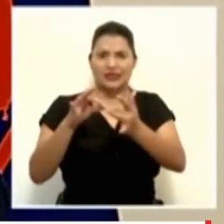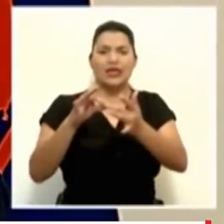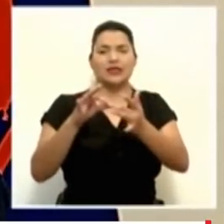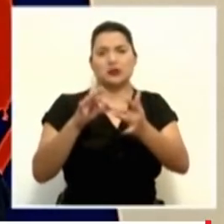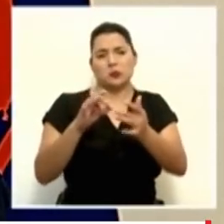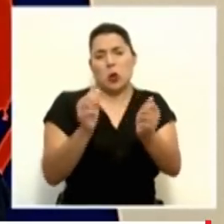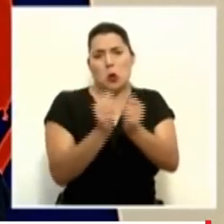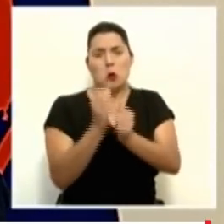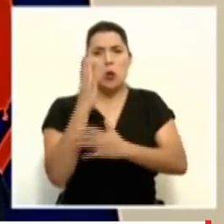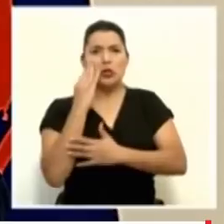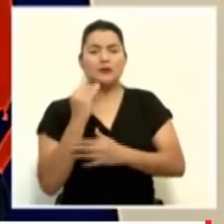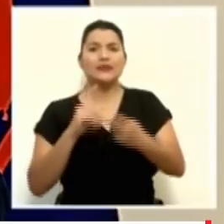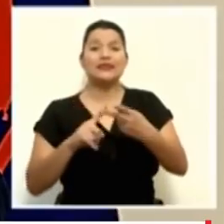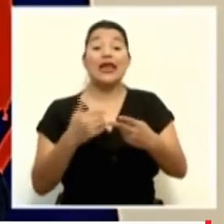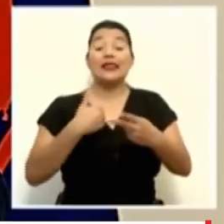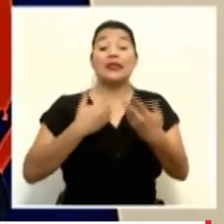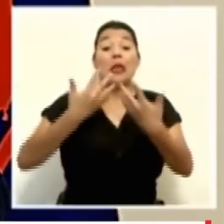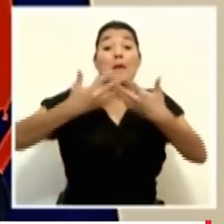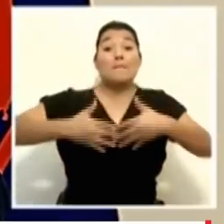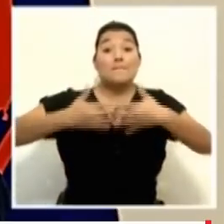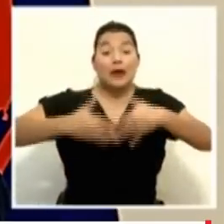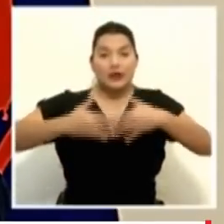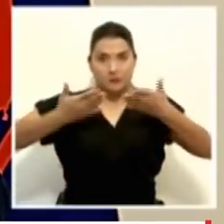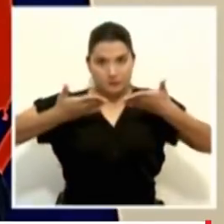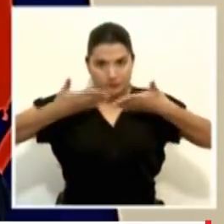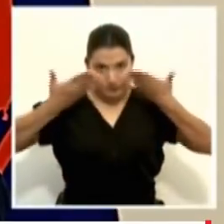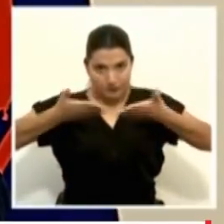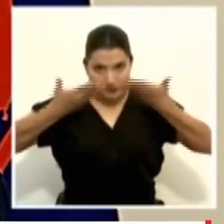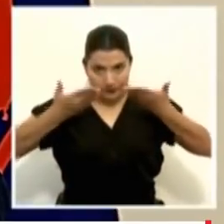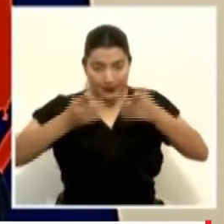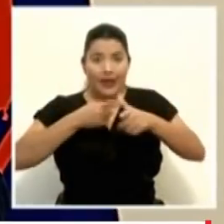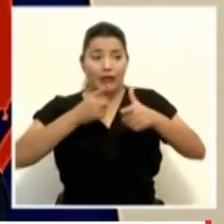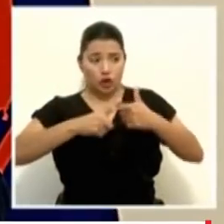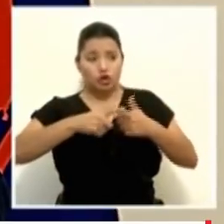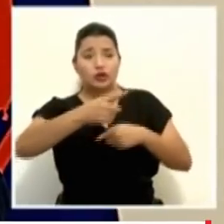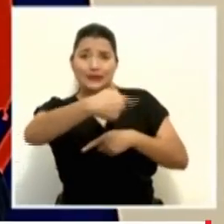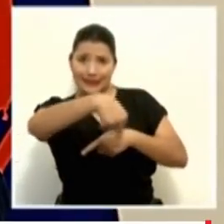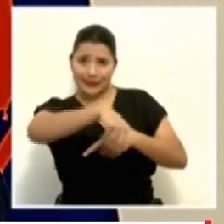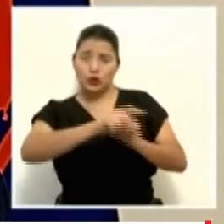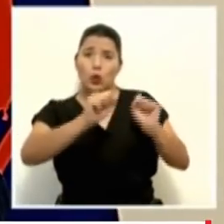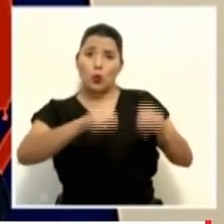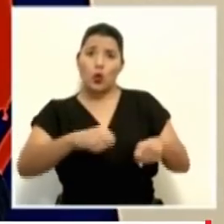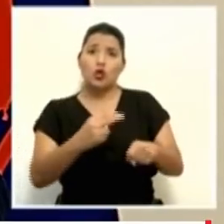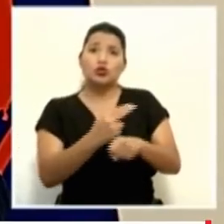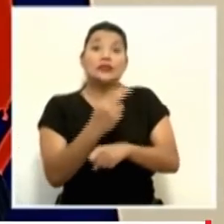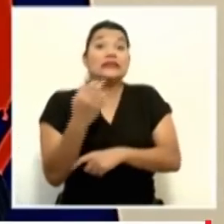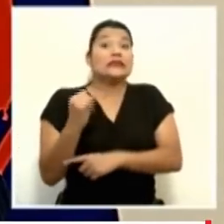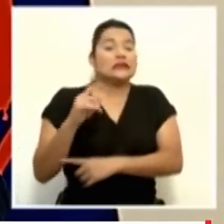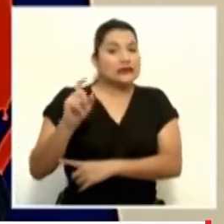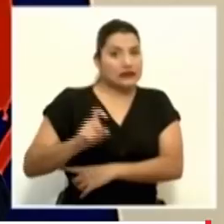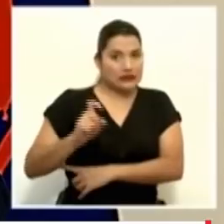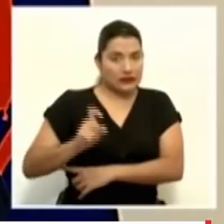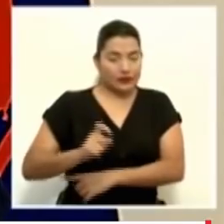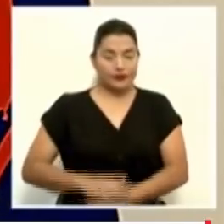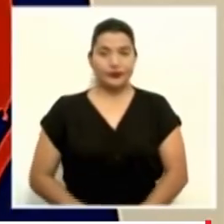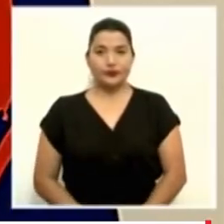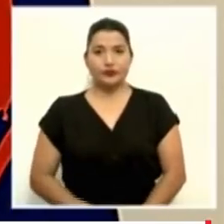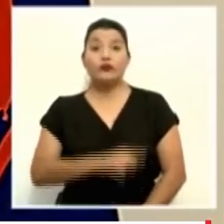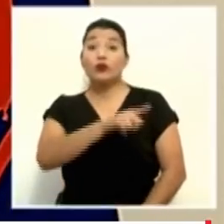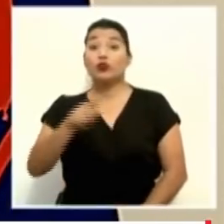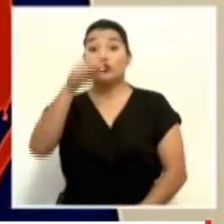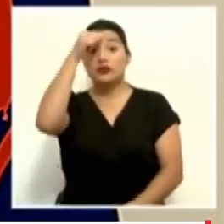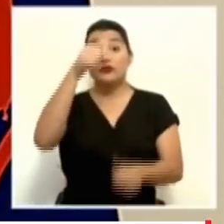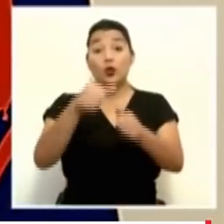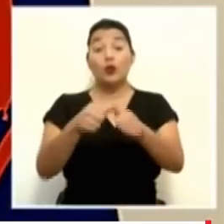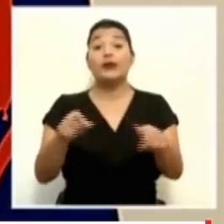cuenta con ventiladores y eso va a estar disponible en la medida de que sea necesario. Recordemos